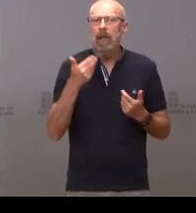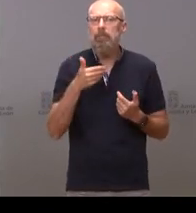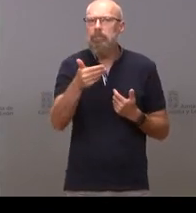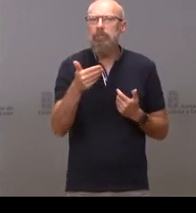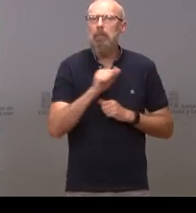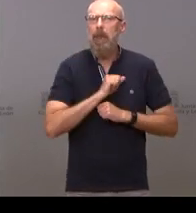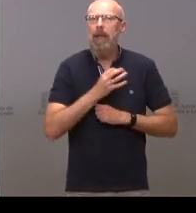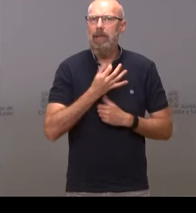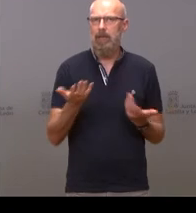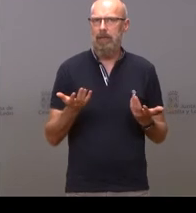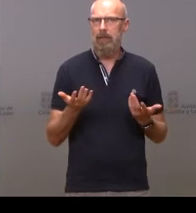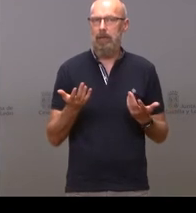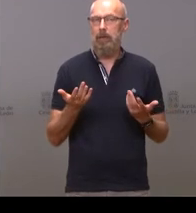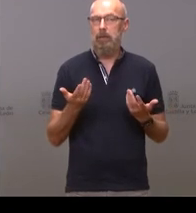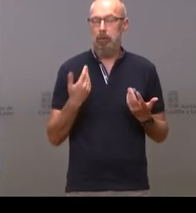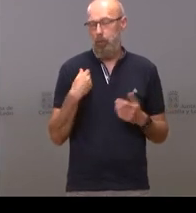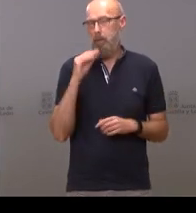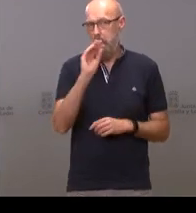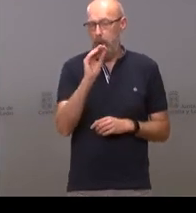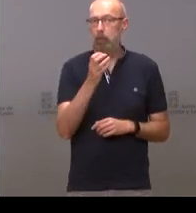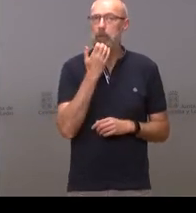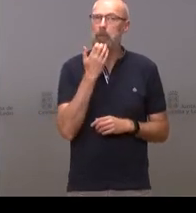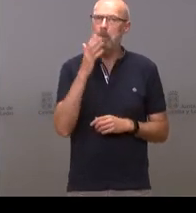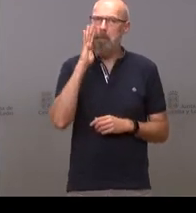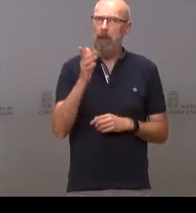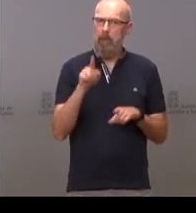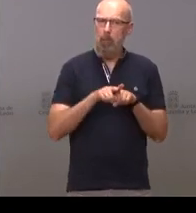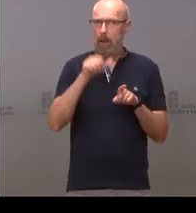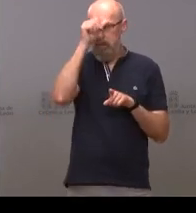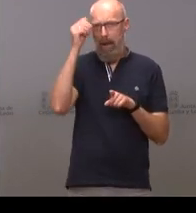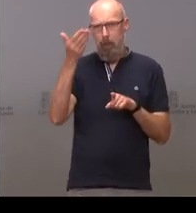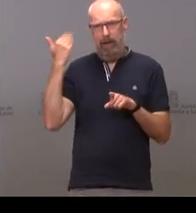no estamos volviendo a las andadas con lo que hicimos el verano pasado